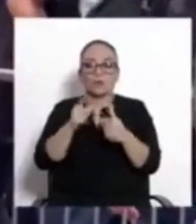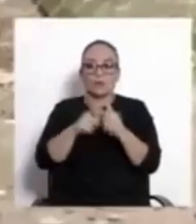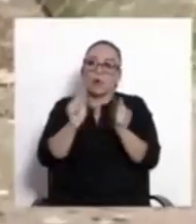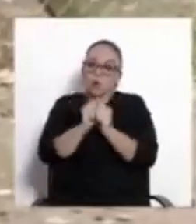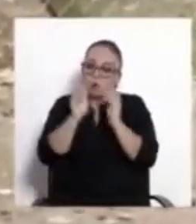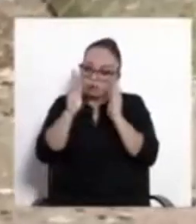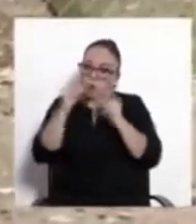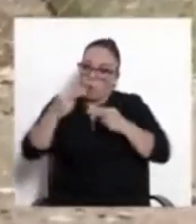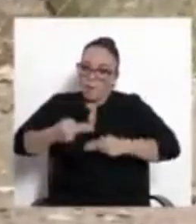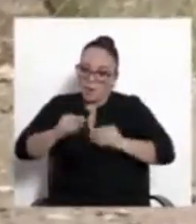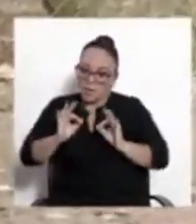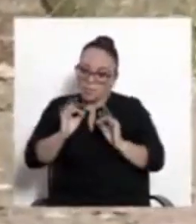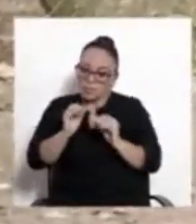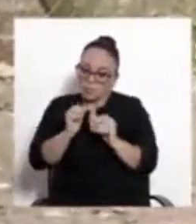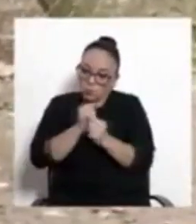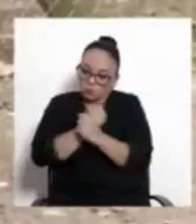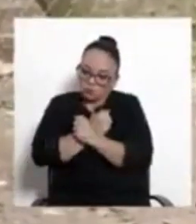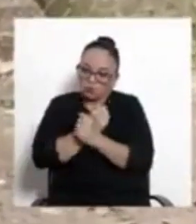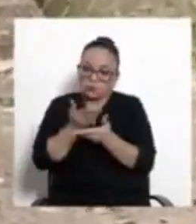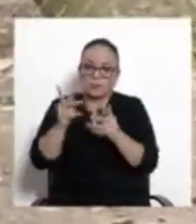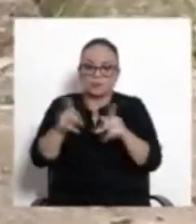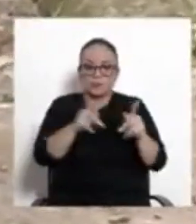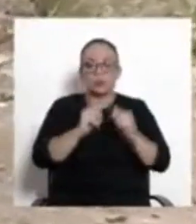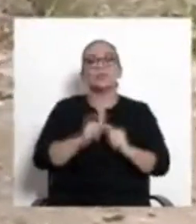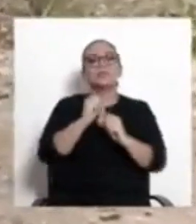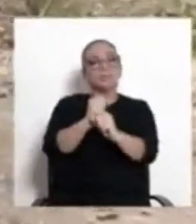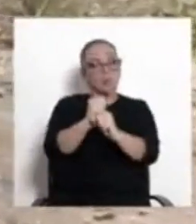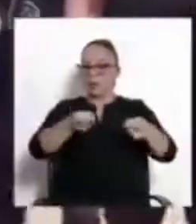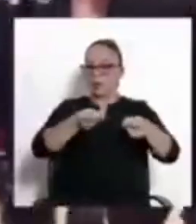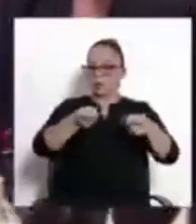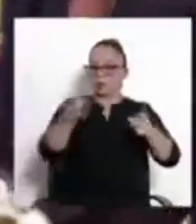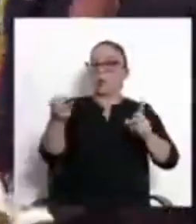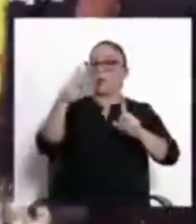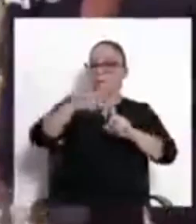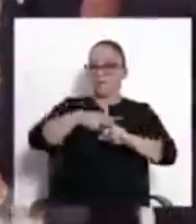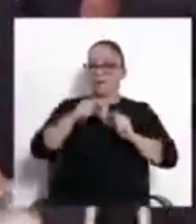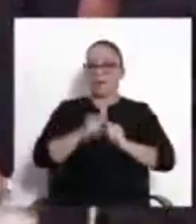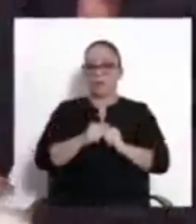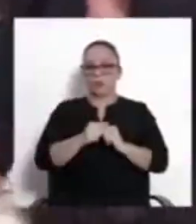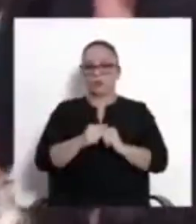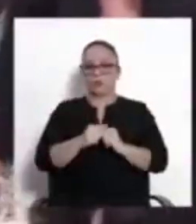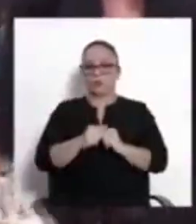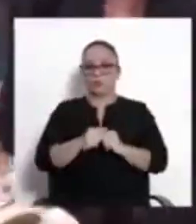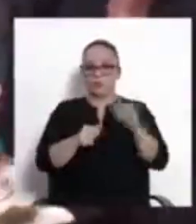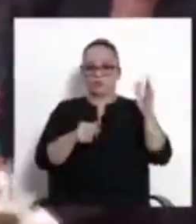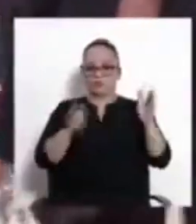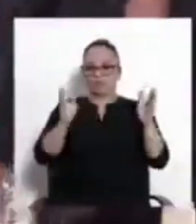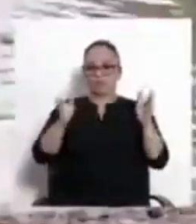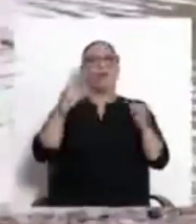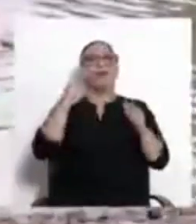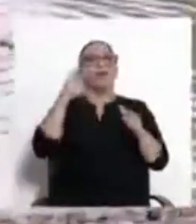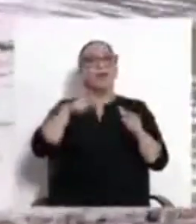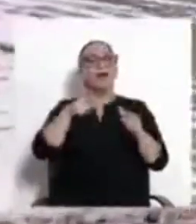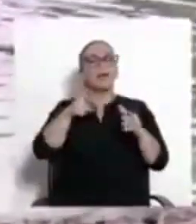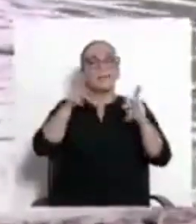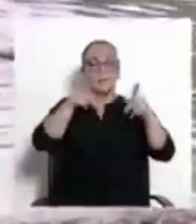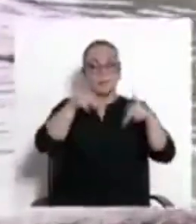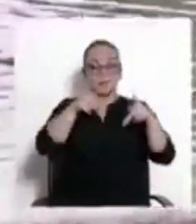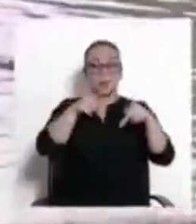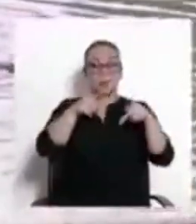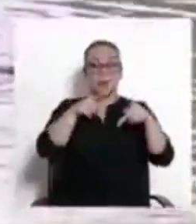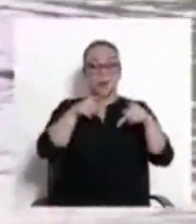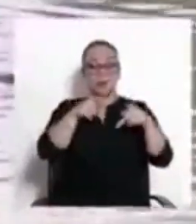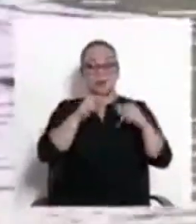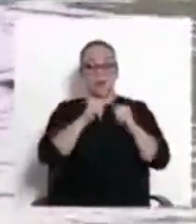pero sobre todo con mucha seguridad y respetando las normas jurídicas internacionales. Estas fueron las declaraciones que